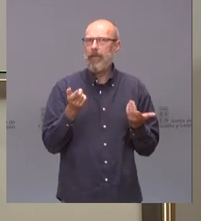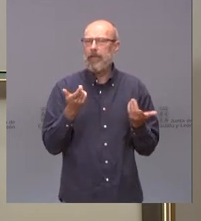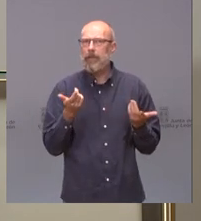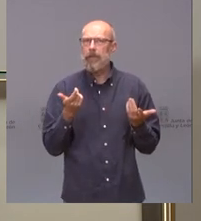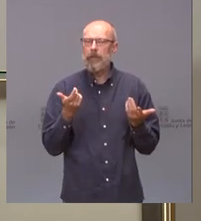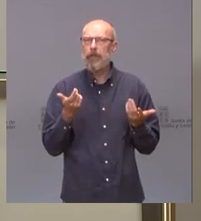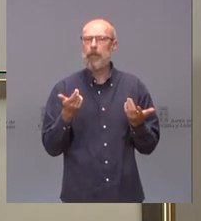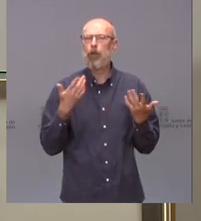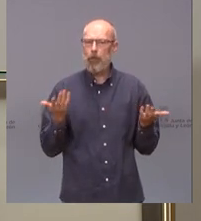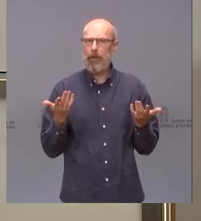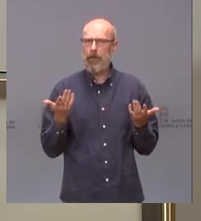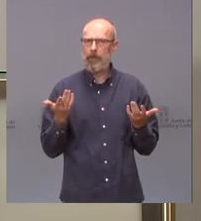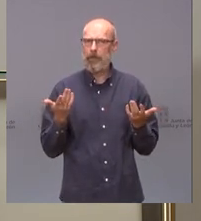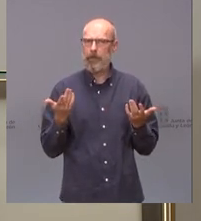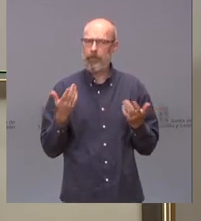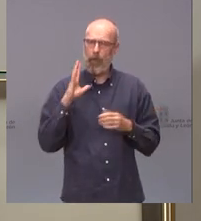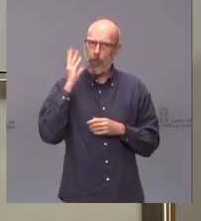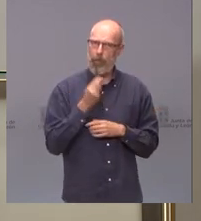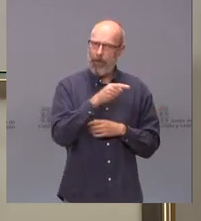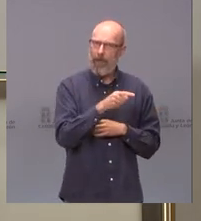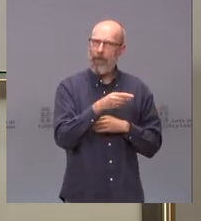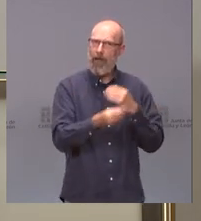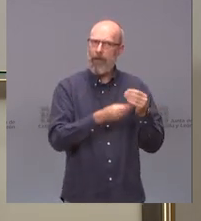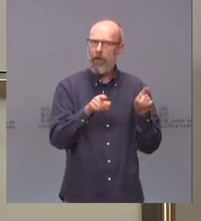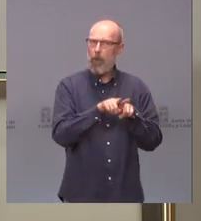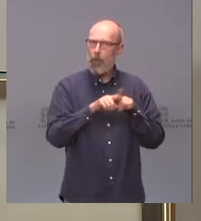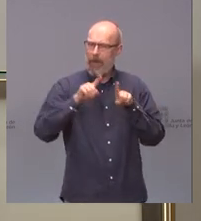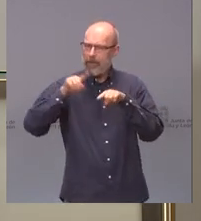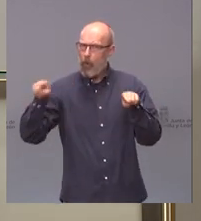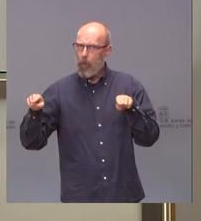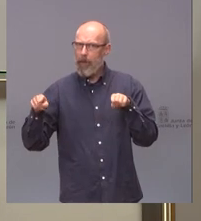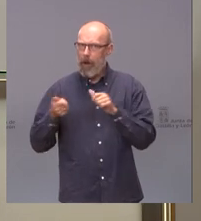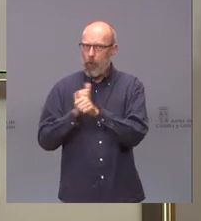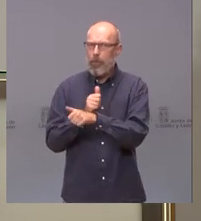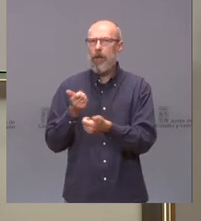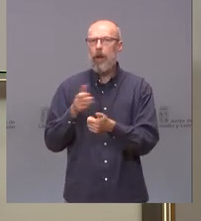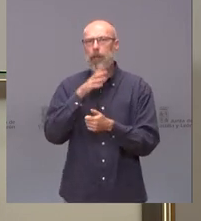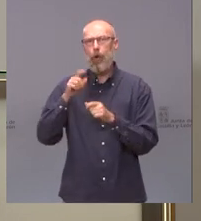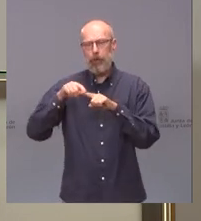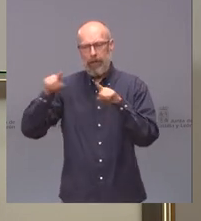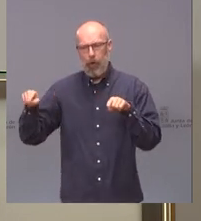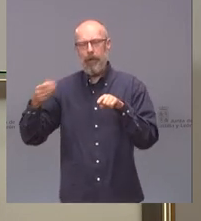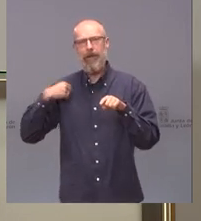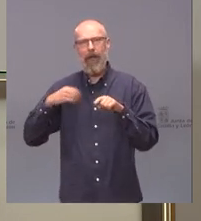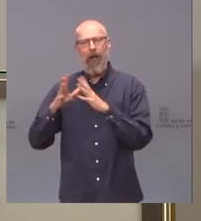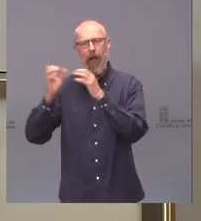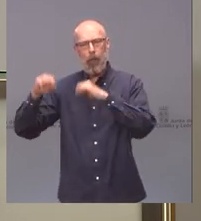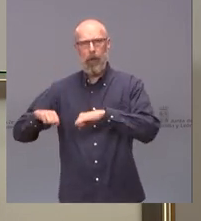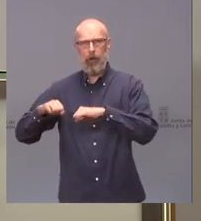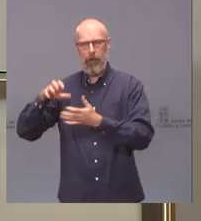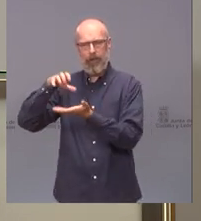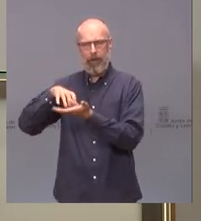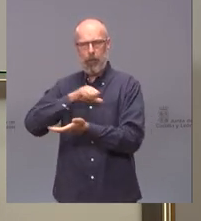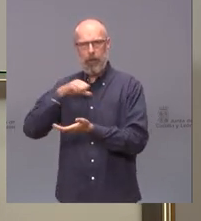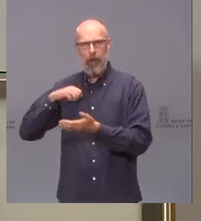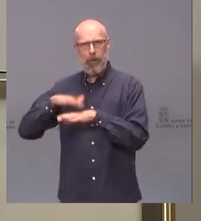¿Va a seguir la línea Ponferrada de lo que ha ocurrido en Segovia, donde hay un consorcio con una clínica privada para prestar